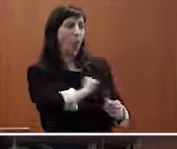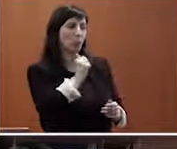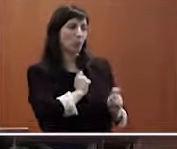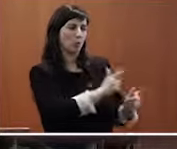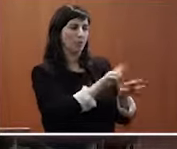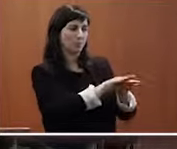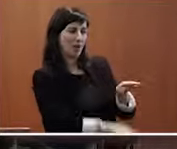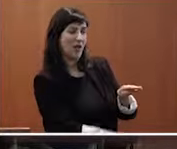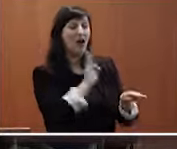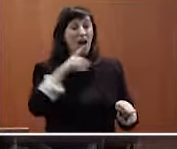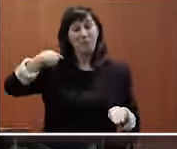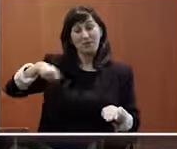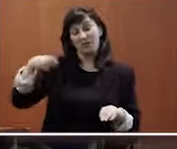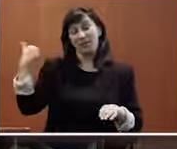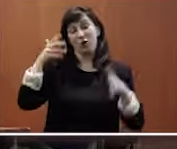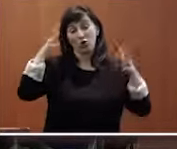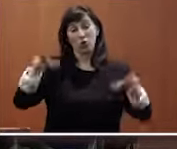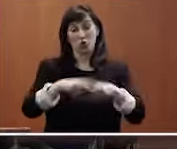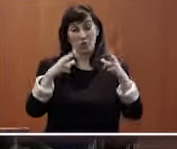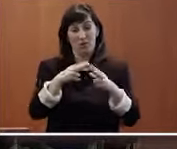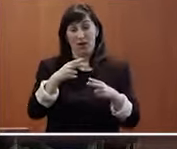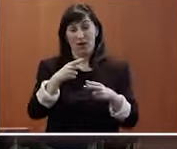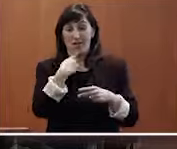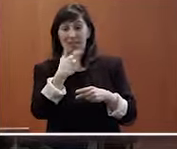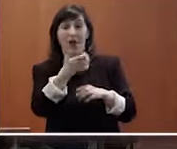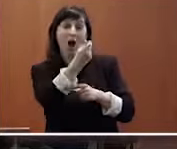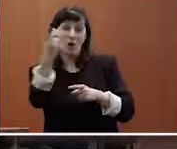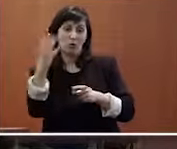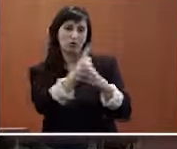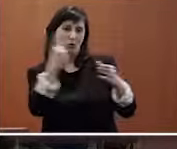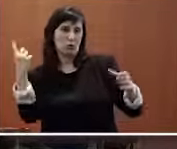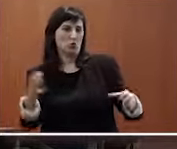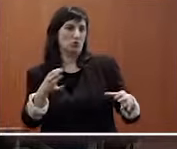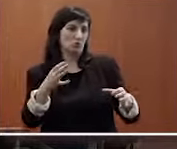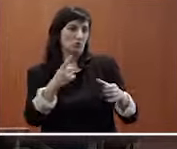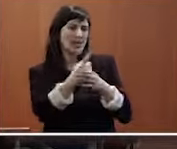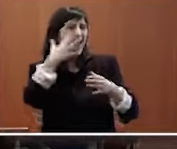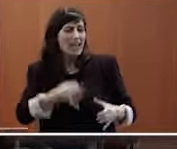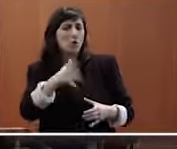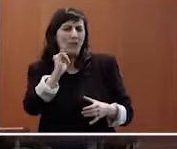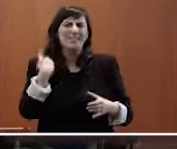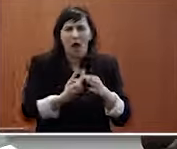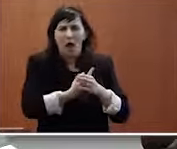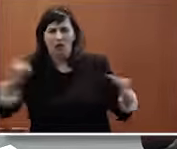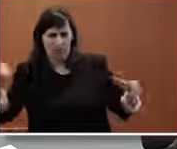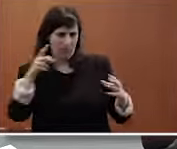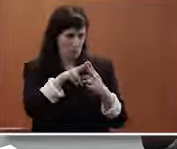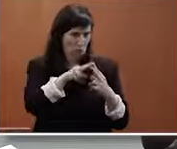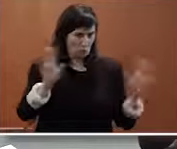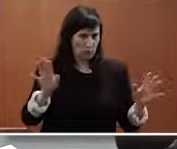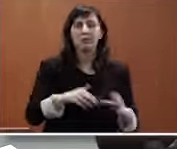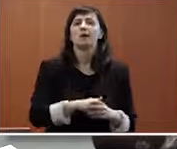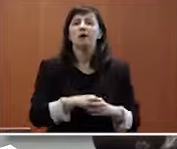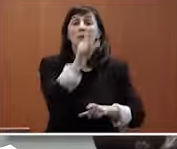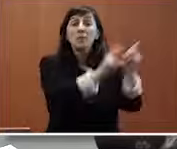que decía antes el presidente del consejo social que están en riesgo de exclusión en algunos casos no en riesgo sino en una exclusión clara las personas